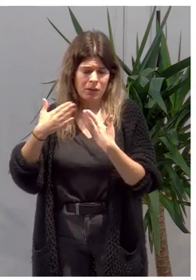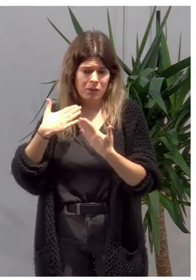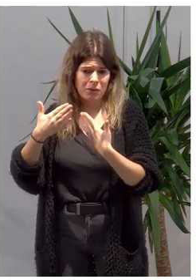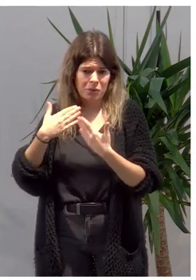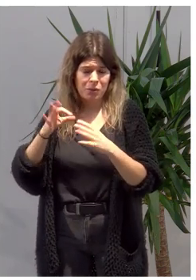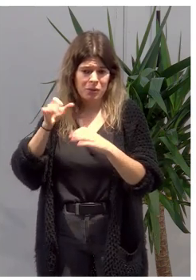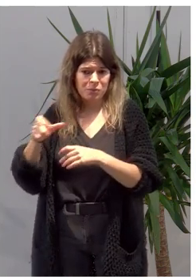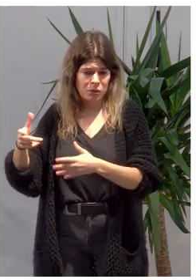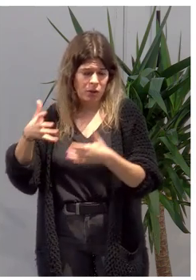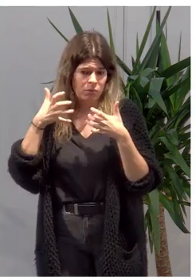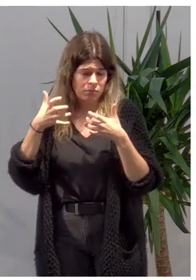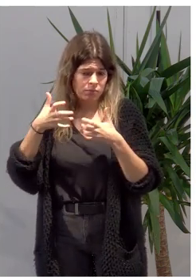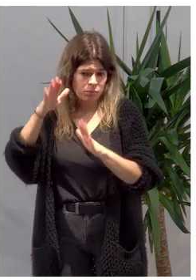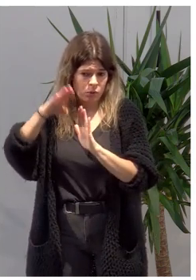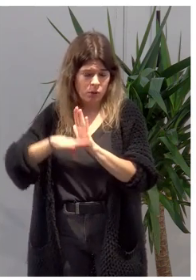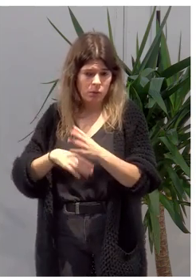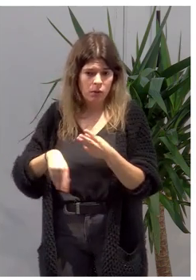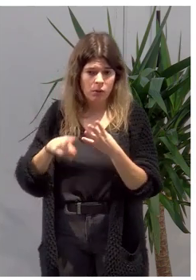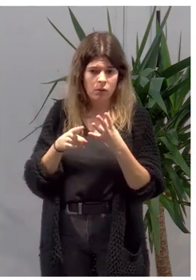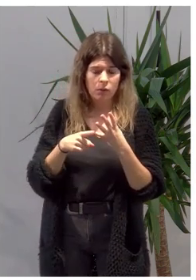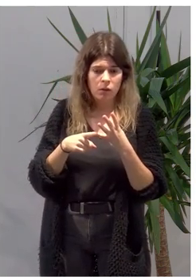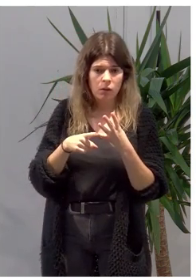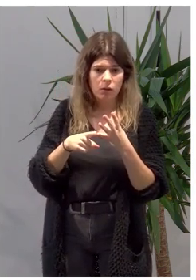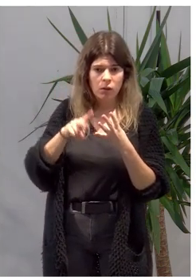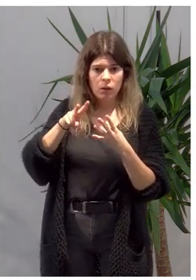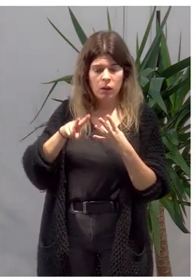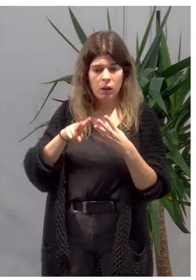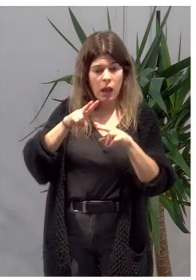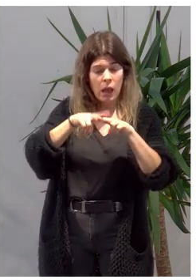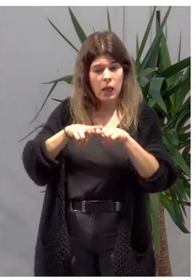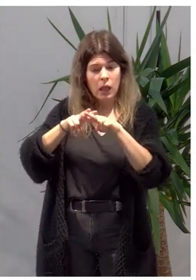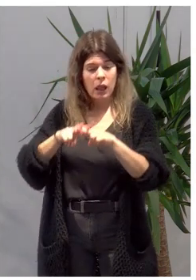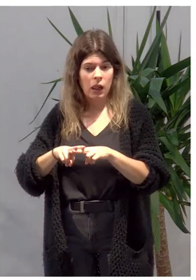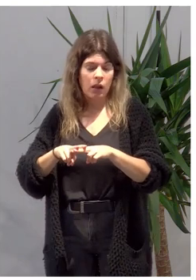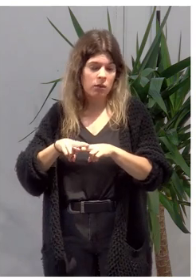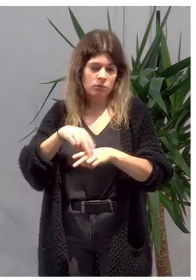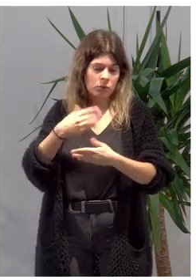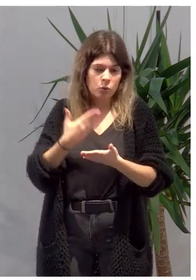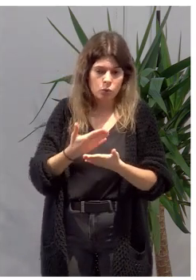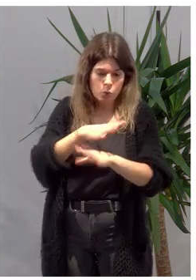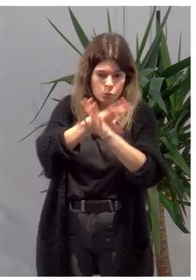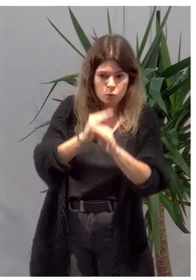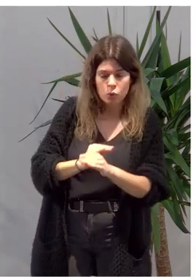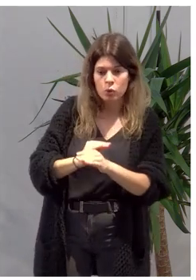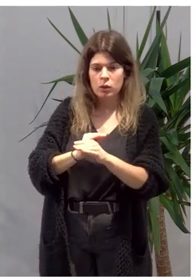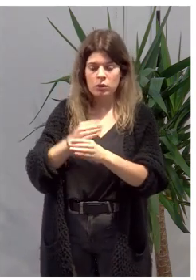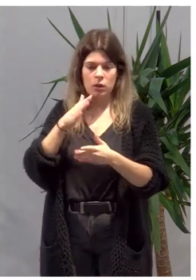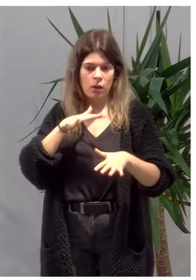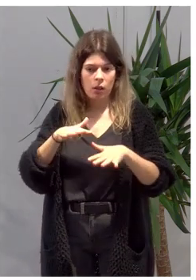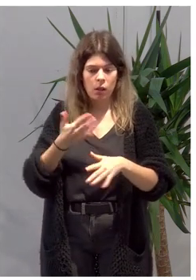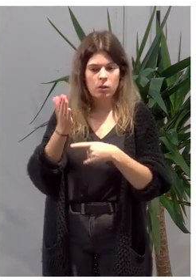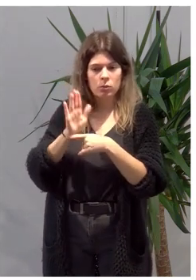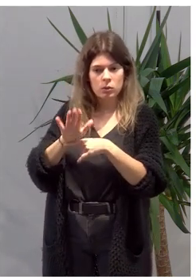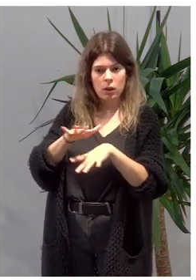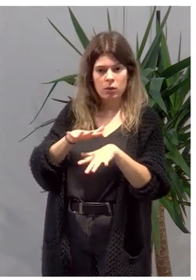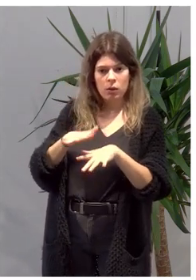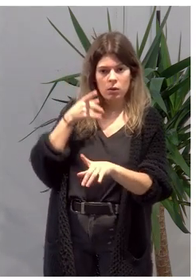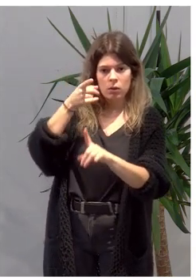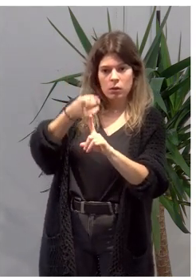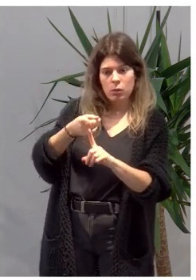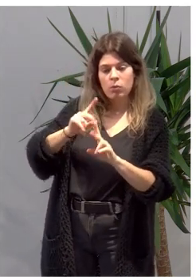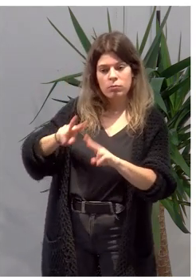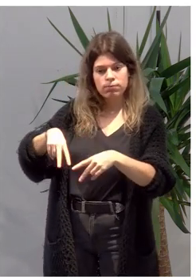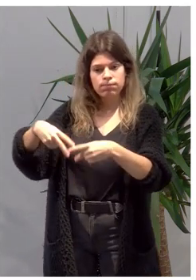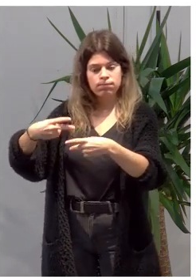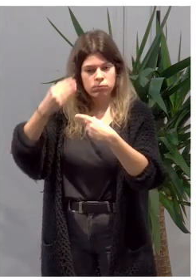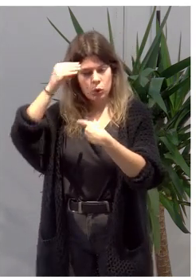los programas de atención primaria en Navarra, y analizar y establecer las conclusiones, recomendaciones y propuestas de actuación para permitir esa transferencia de